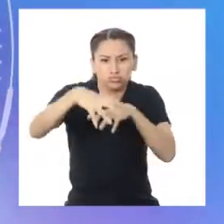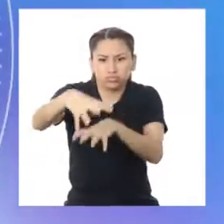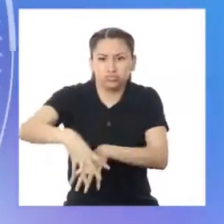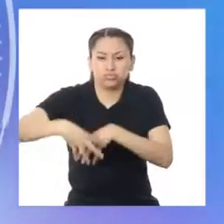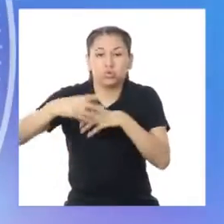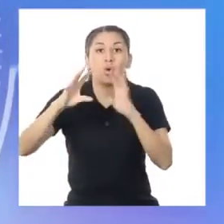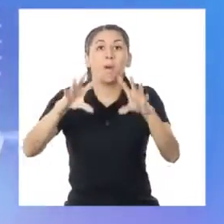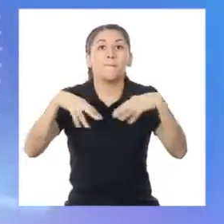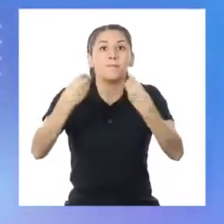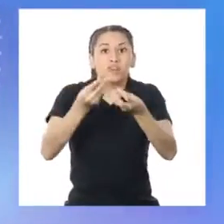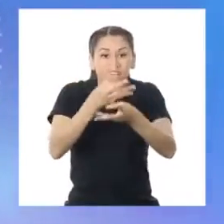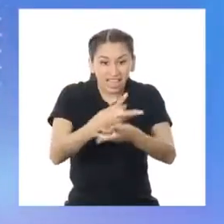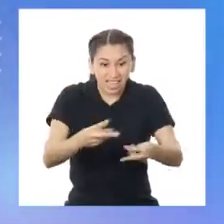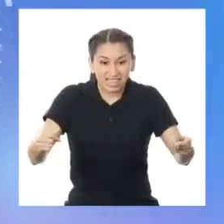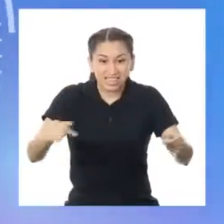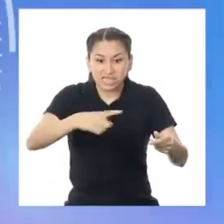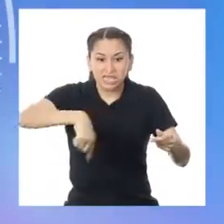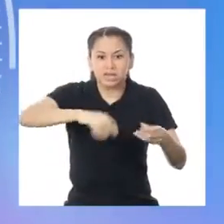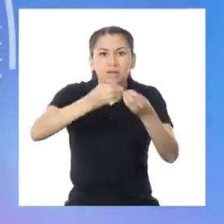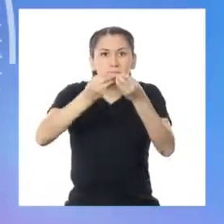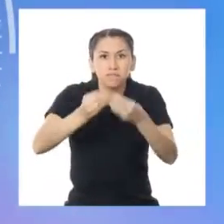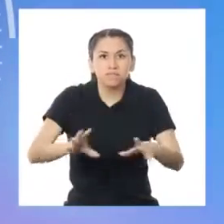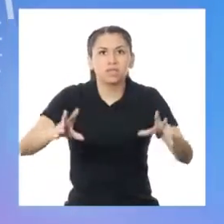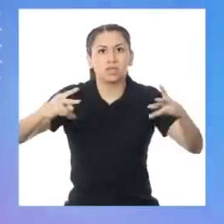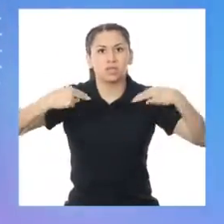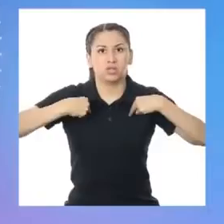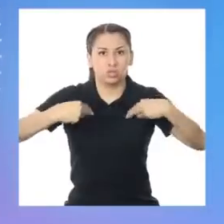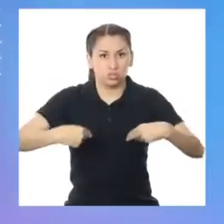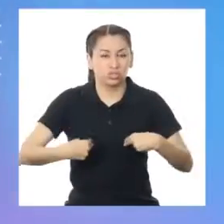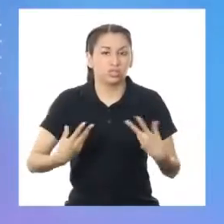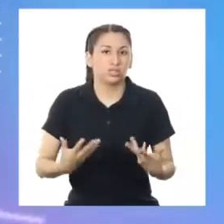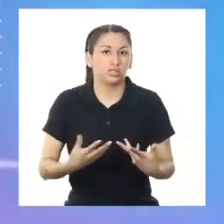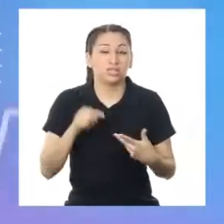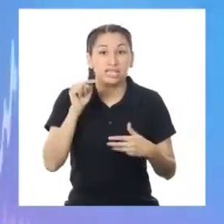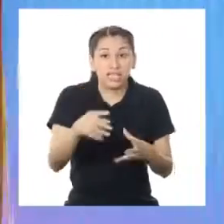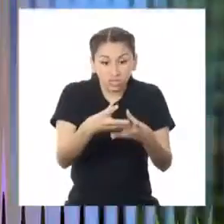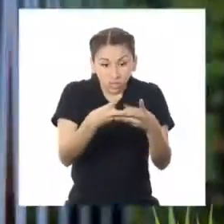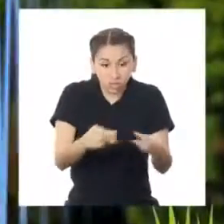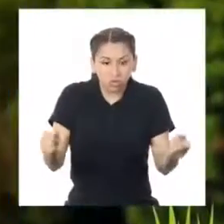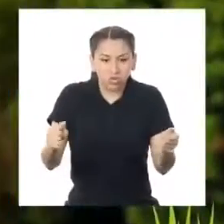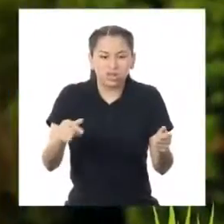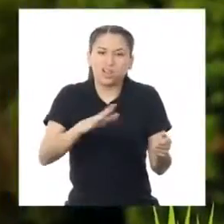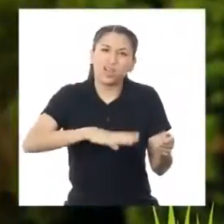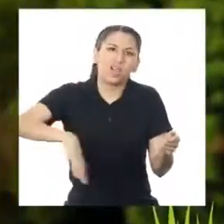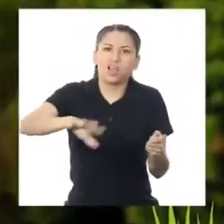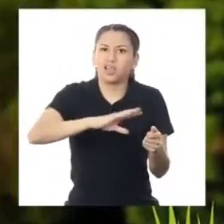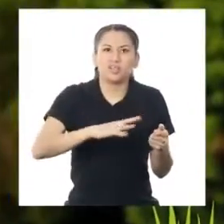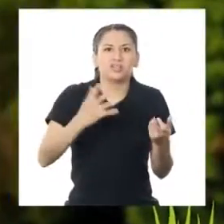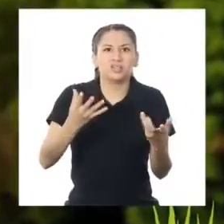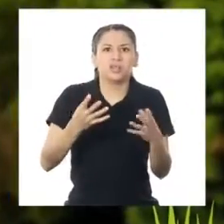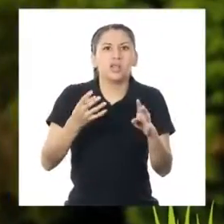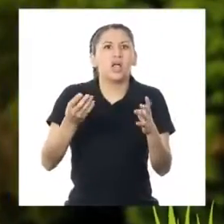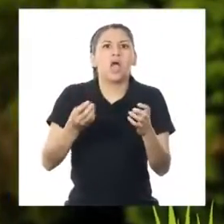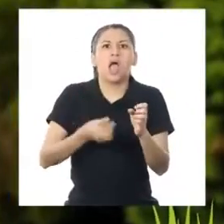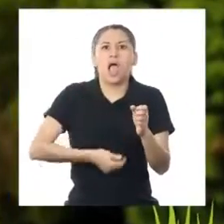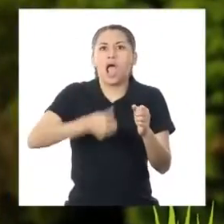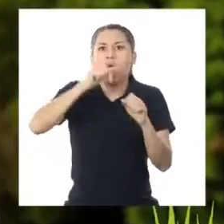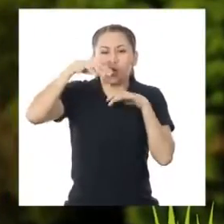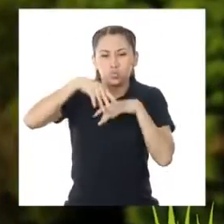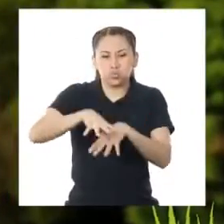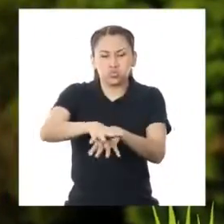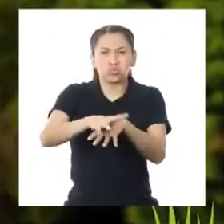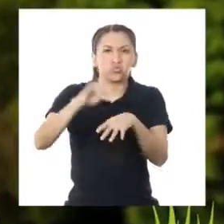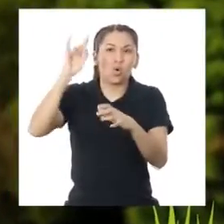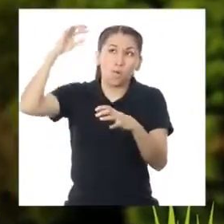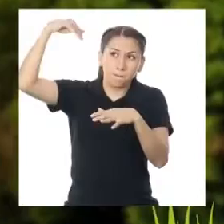cultivos porque la tierra pierde sus nutrientes. Eso hace al suelo más propenso a inundaciones